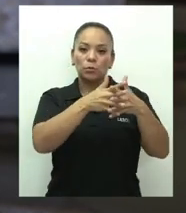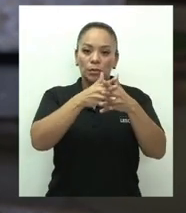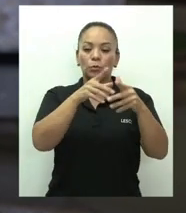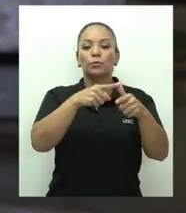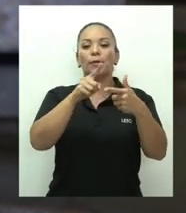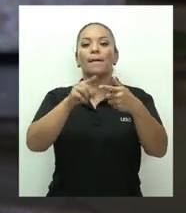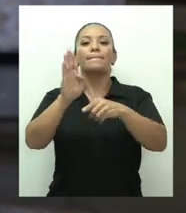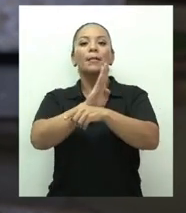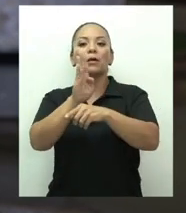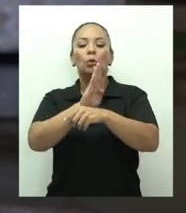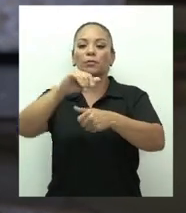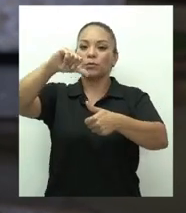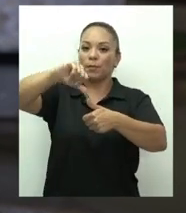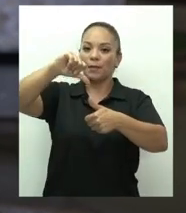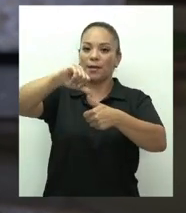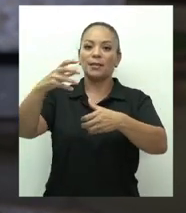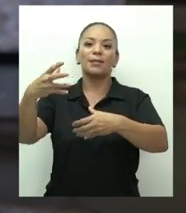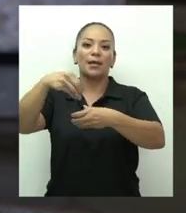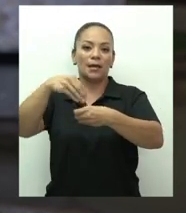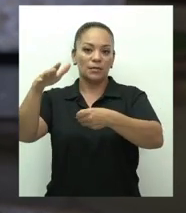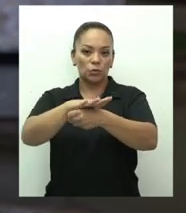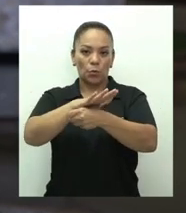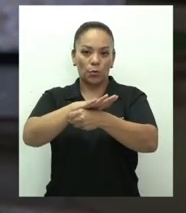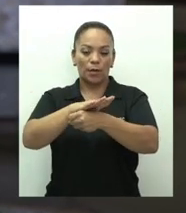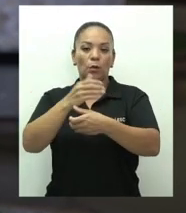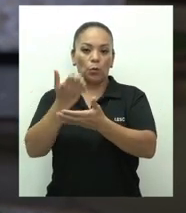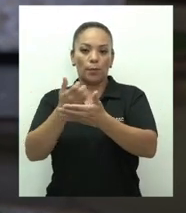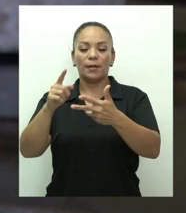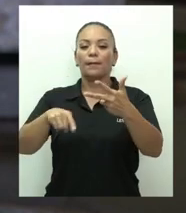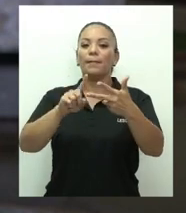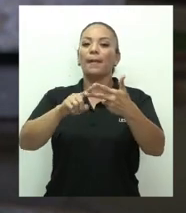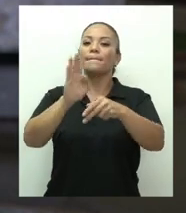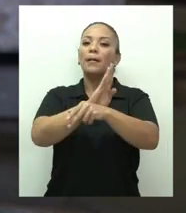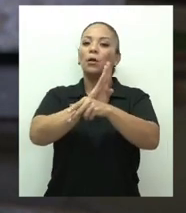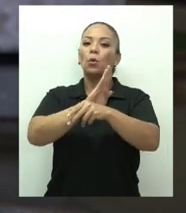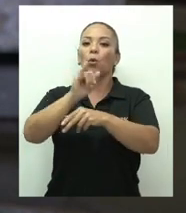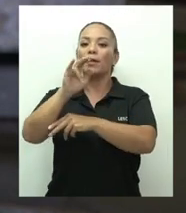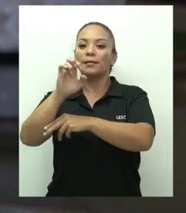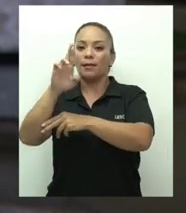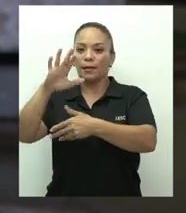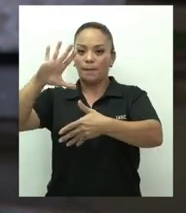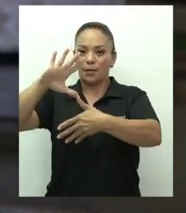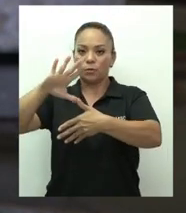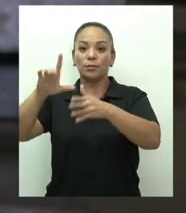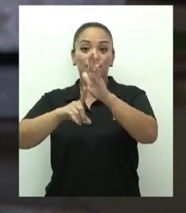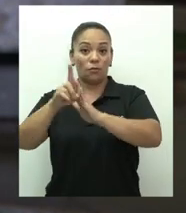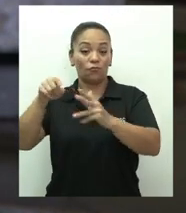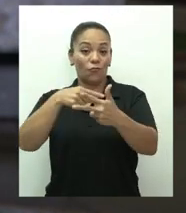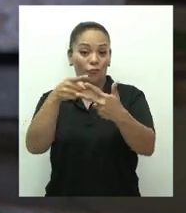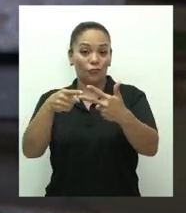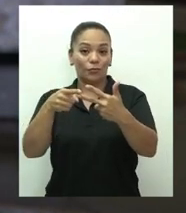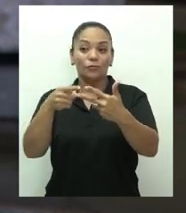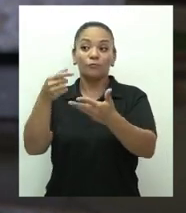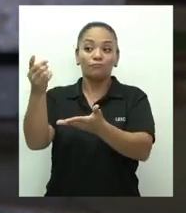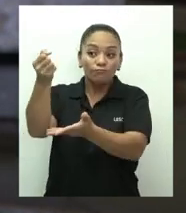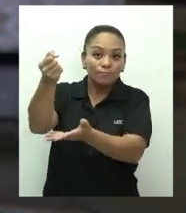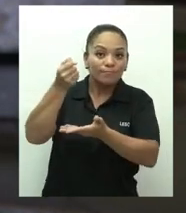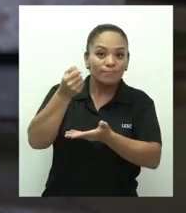Integración Económica, el Banco Interamericano de Desarrollo. Hemos logrado ya millones de colones.